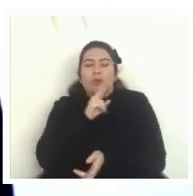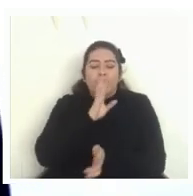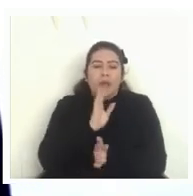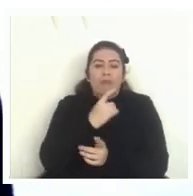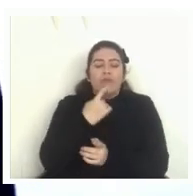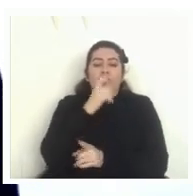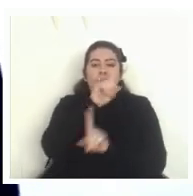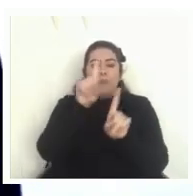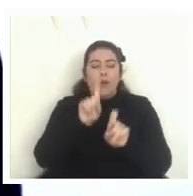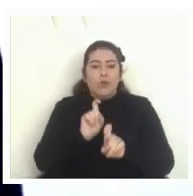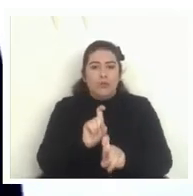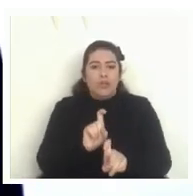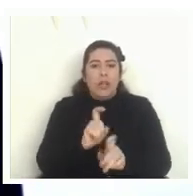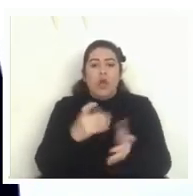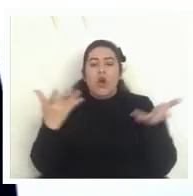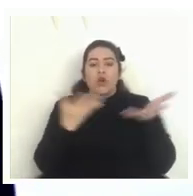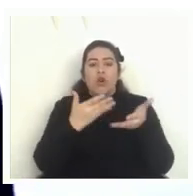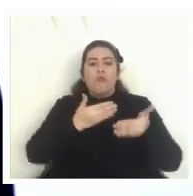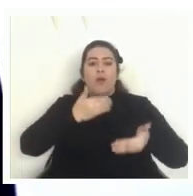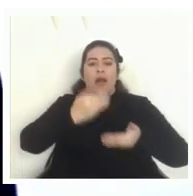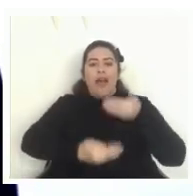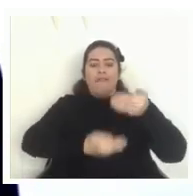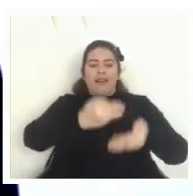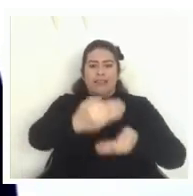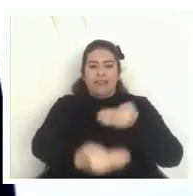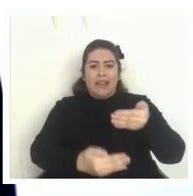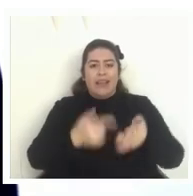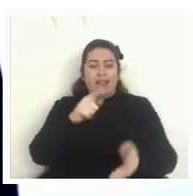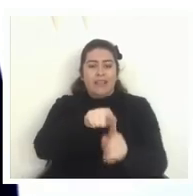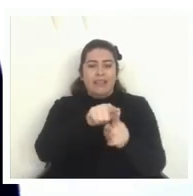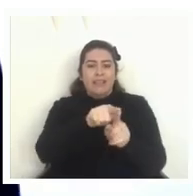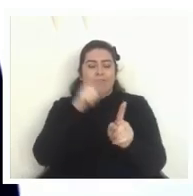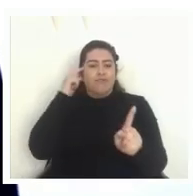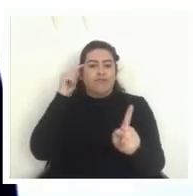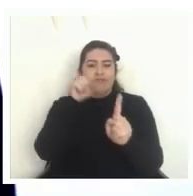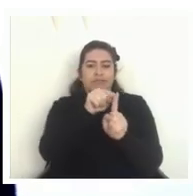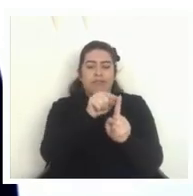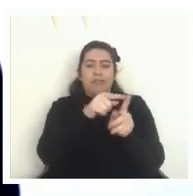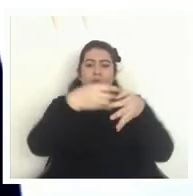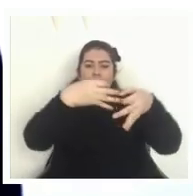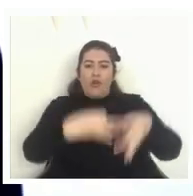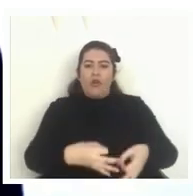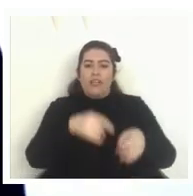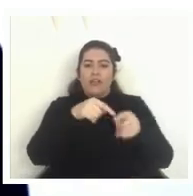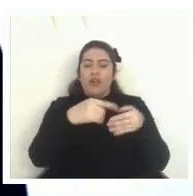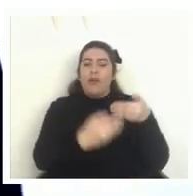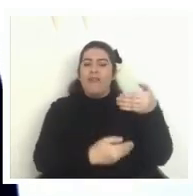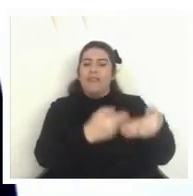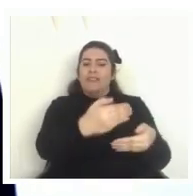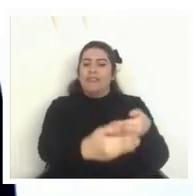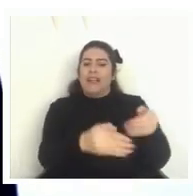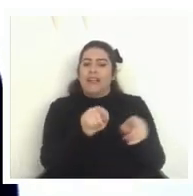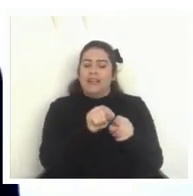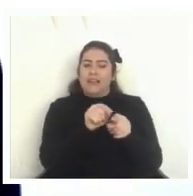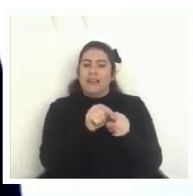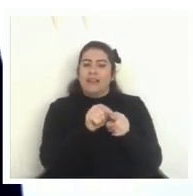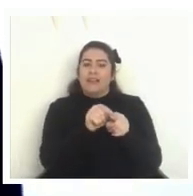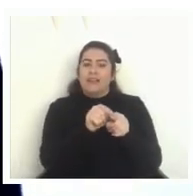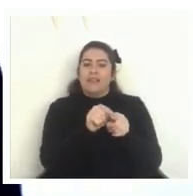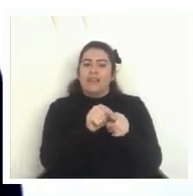respecto de cómo avanzar en esta idea más en concreto cómo avanzar en esta idea de una accountability